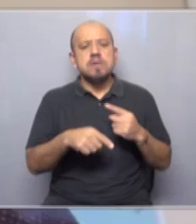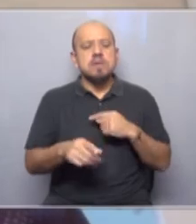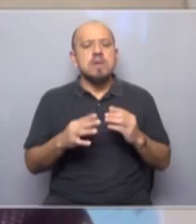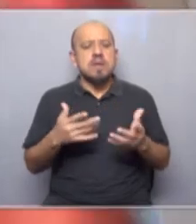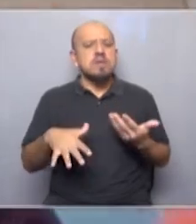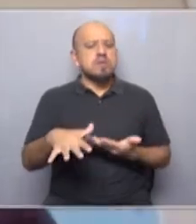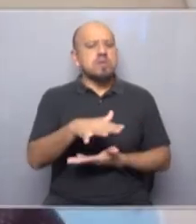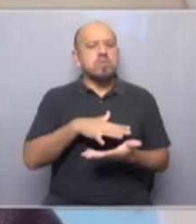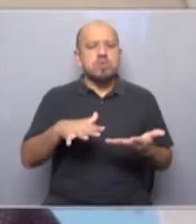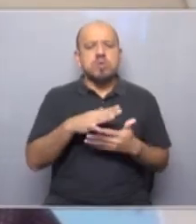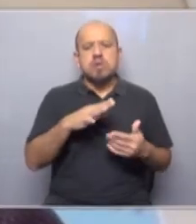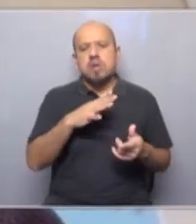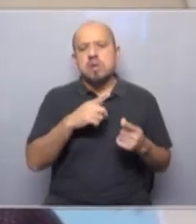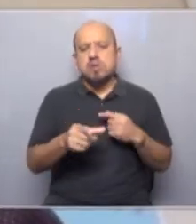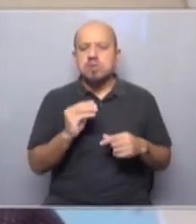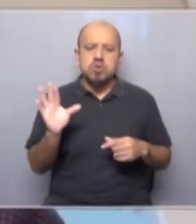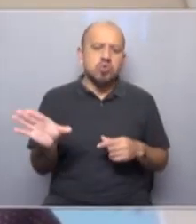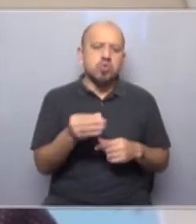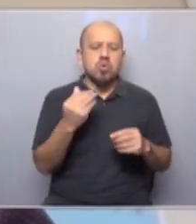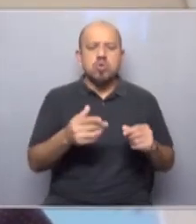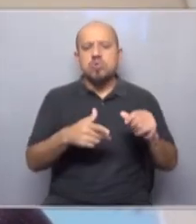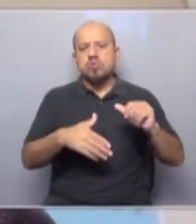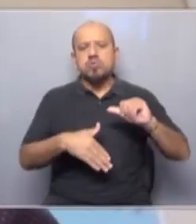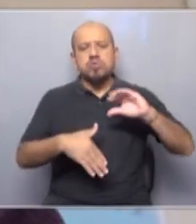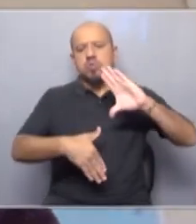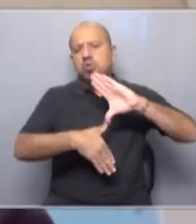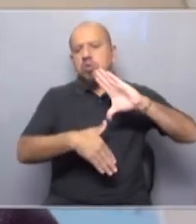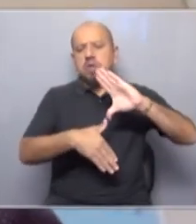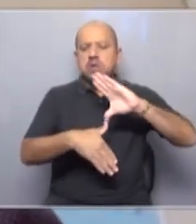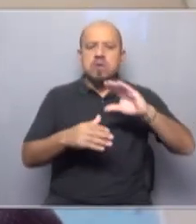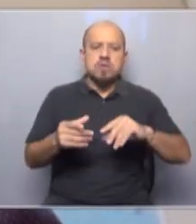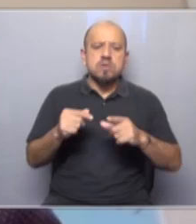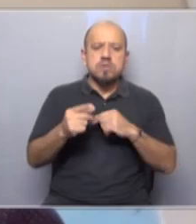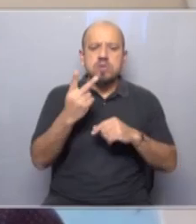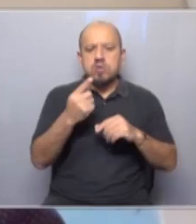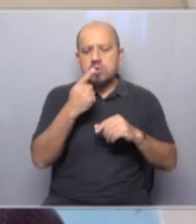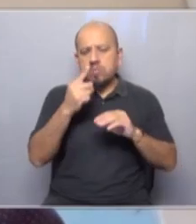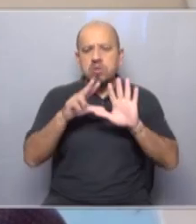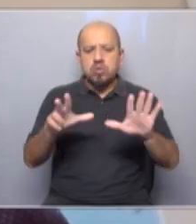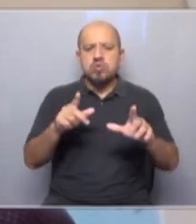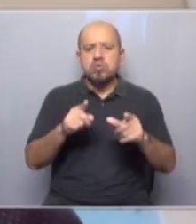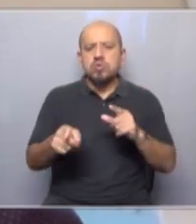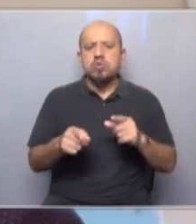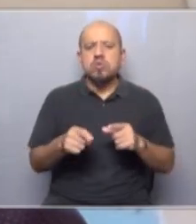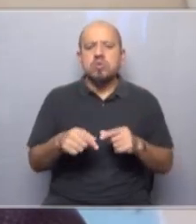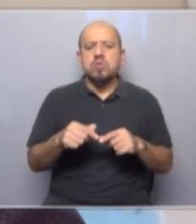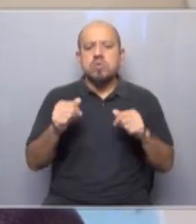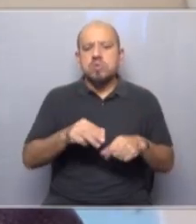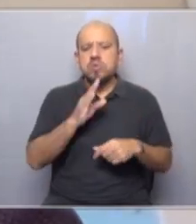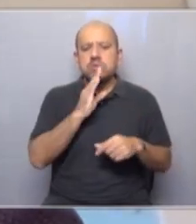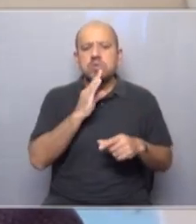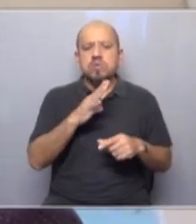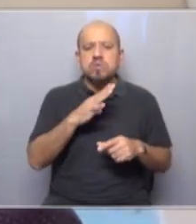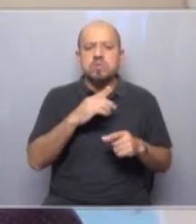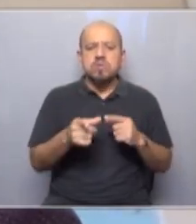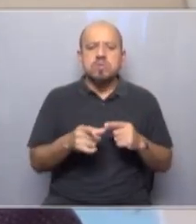global abarca todos los continentes. Desde 2008, el colapso financiero global de 2008 para acá, hay una